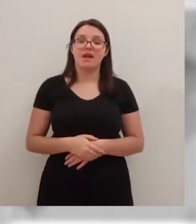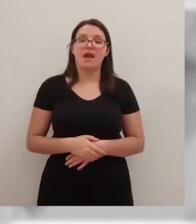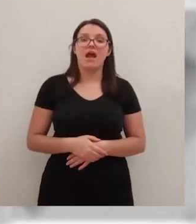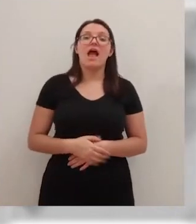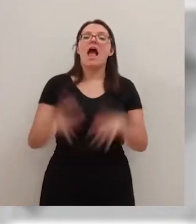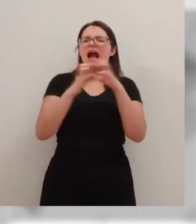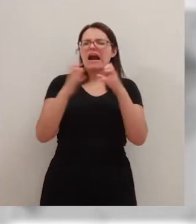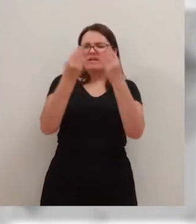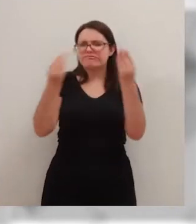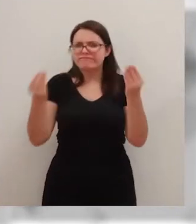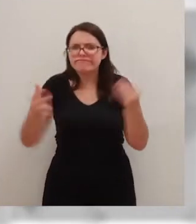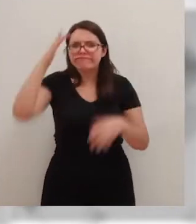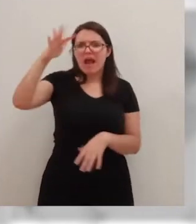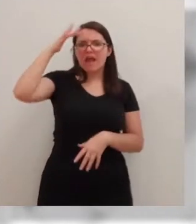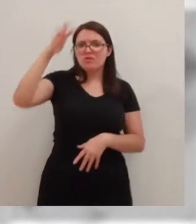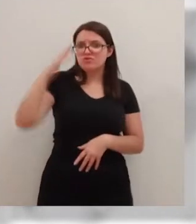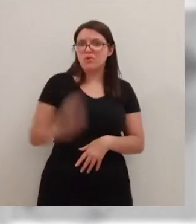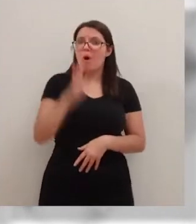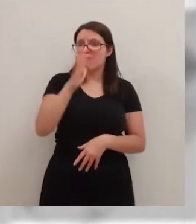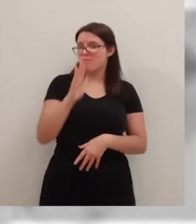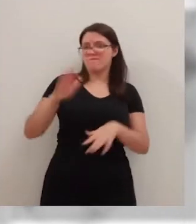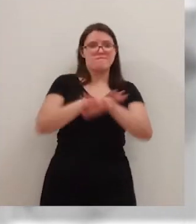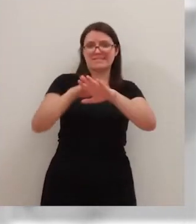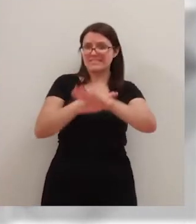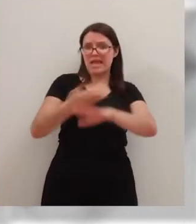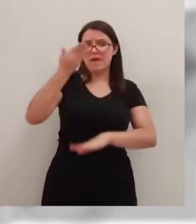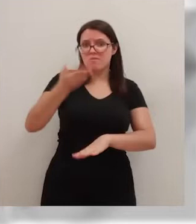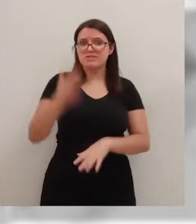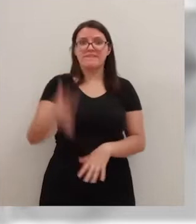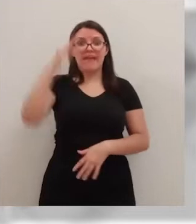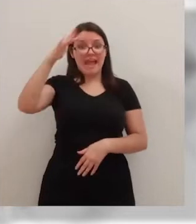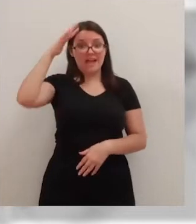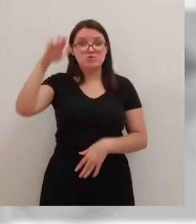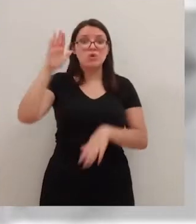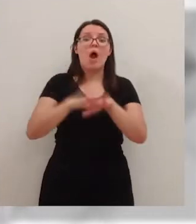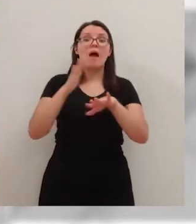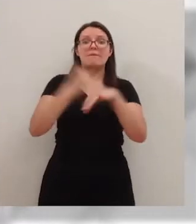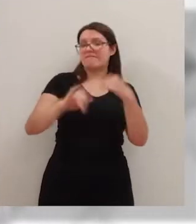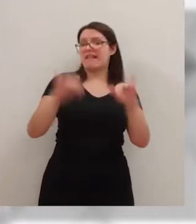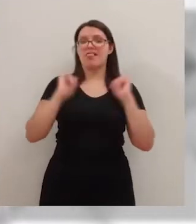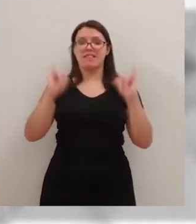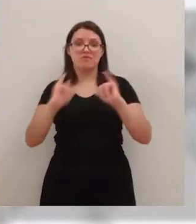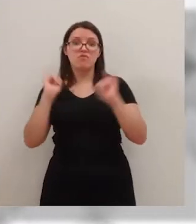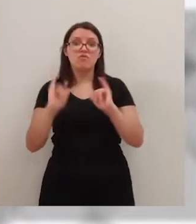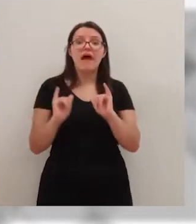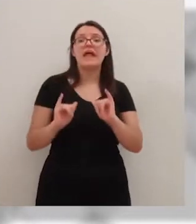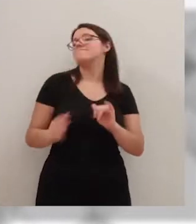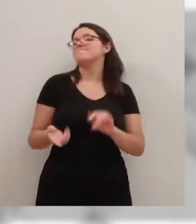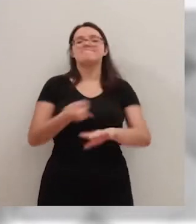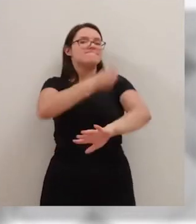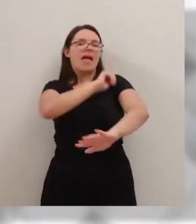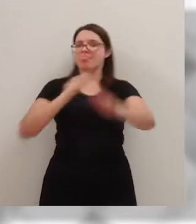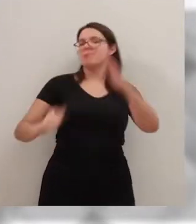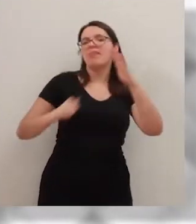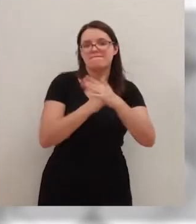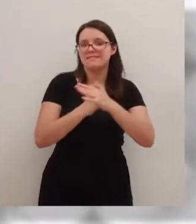Con muchísima ilusión sobre todo, al final es la base de todo, el meterle esa ilusión para al final disfrutar y sacarle el máximo rendimiento